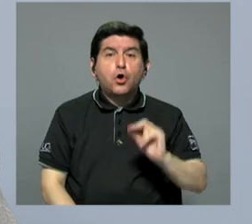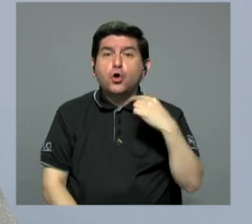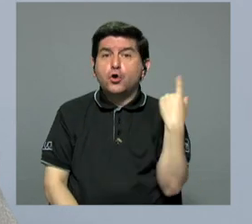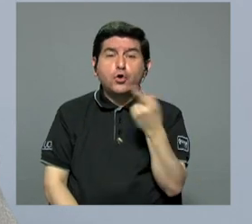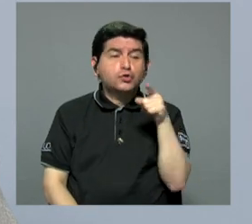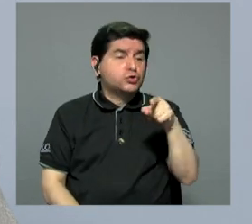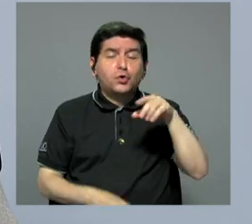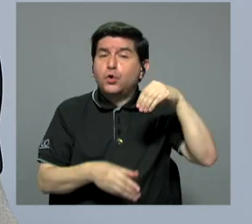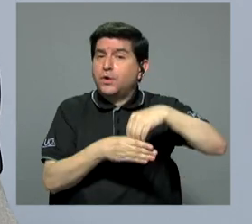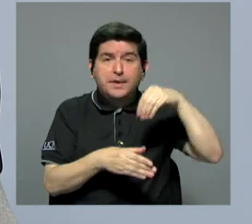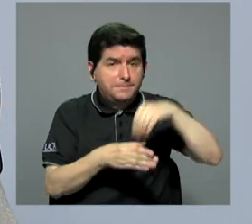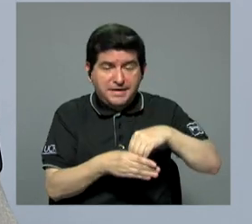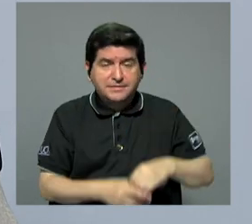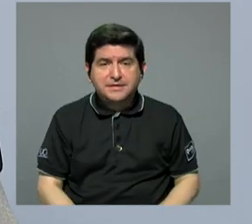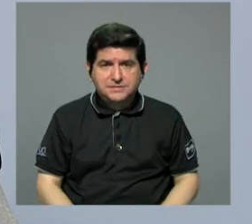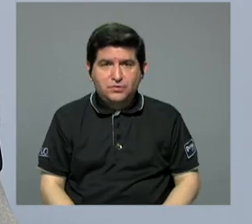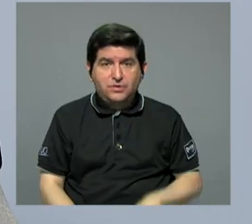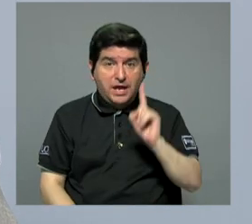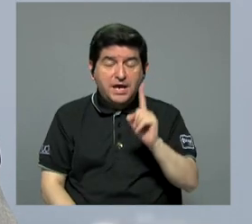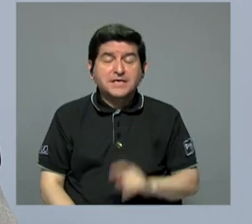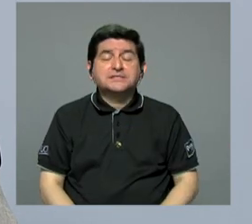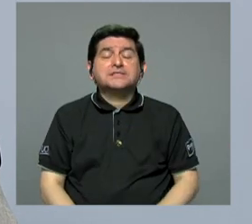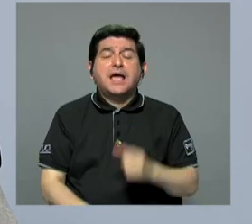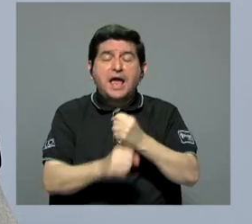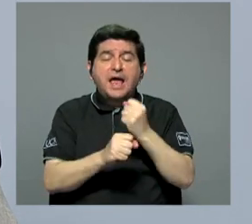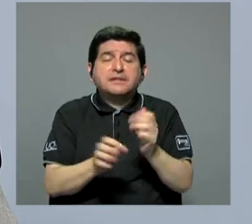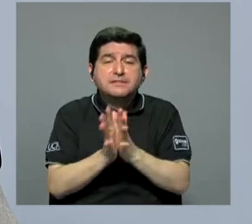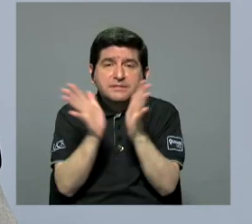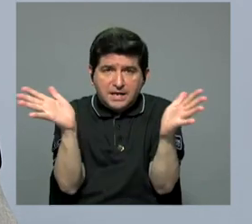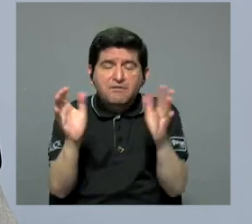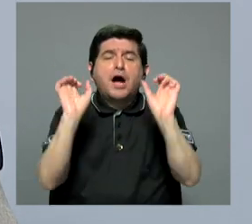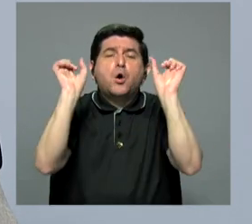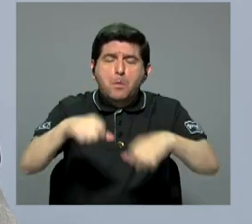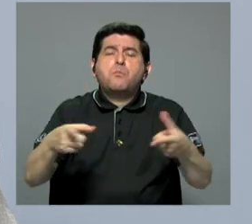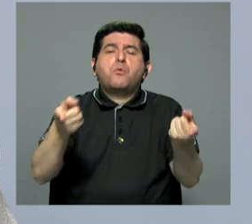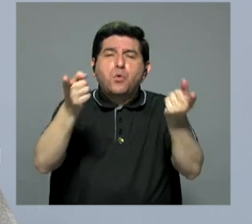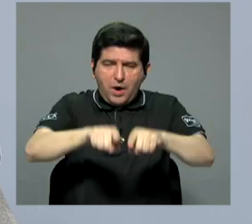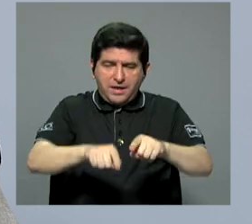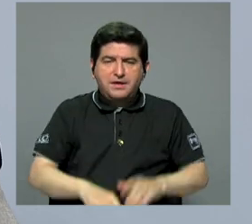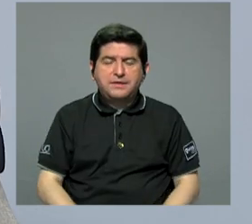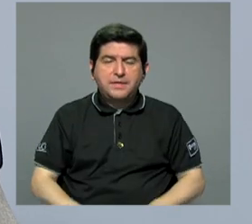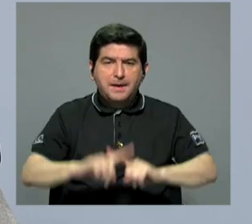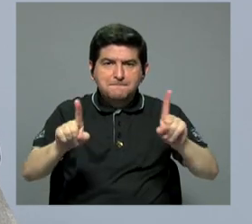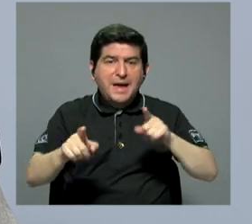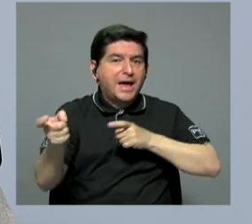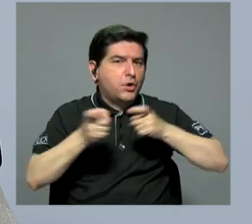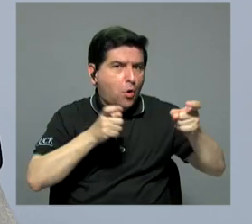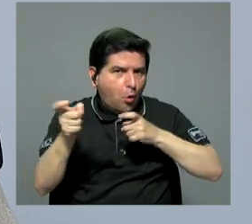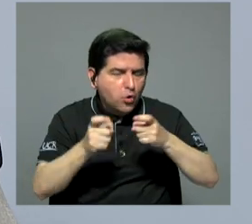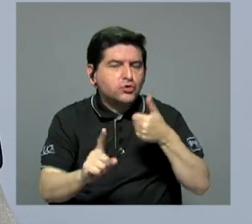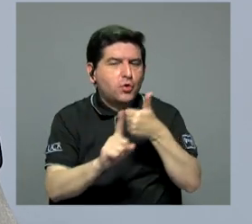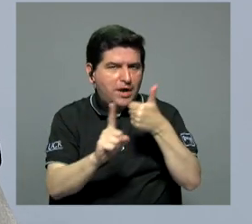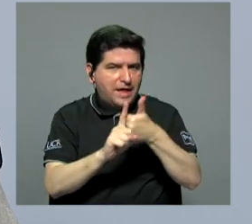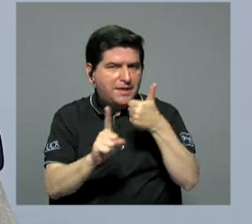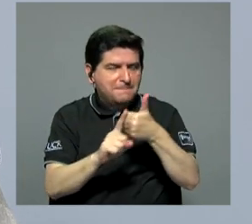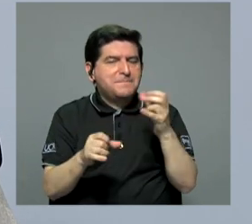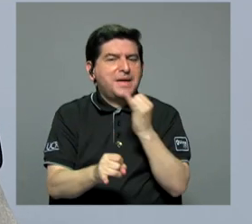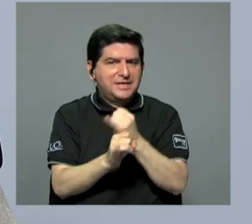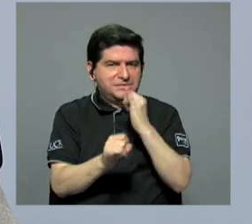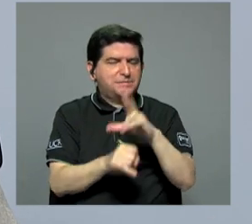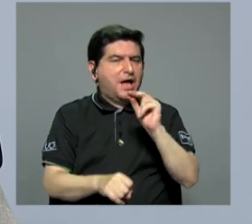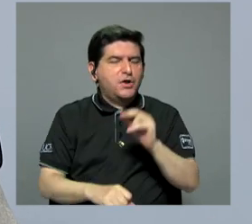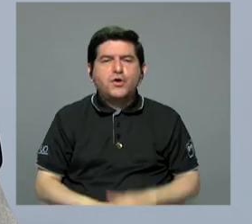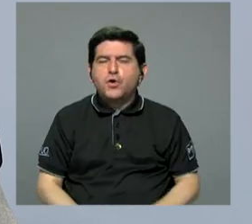solamente es invertir, de hecho es una inversión en obra pública que efectivamente se puede dar, pero obviamente que controlada por la misma institución, no